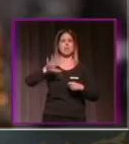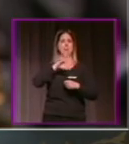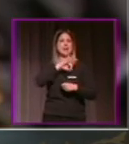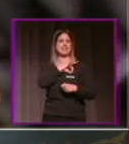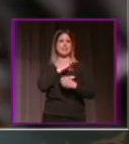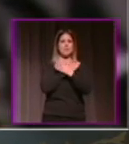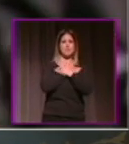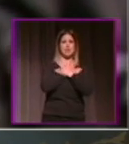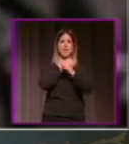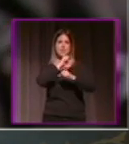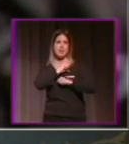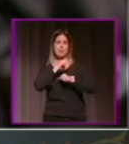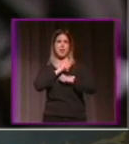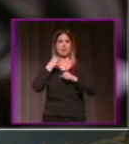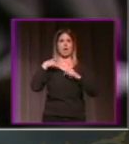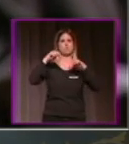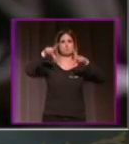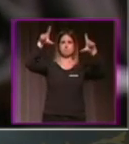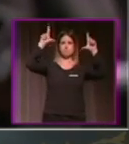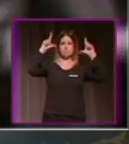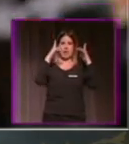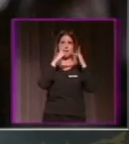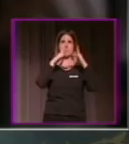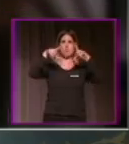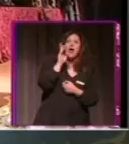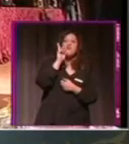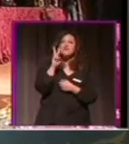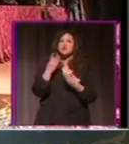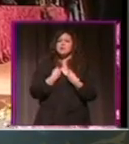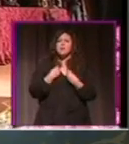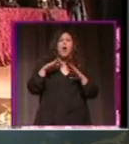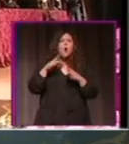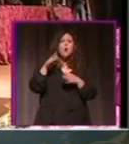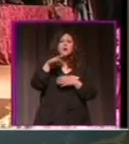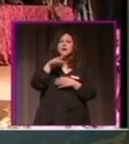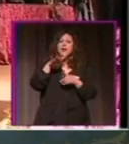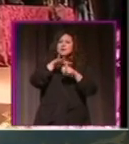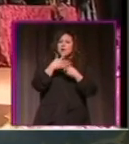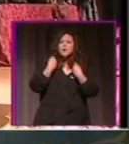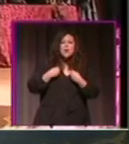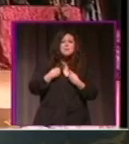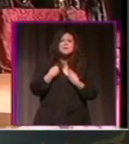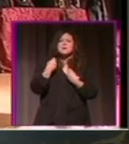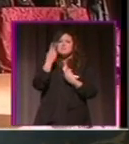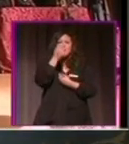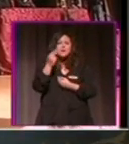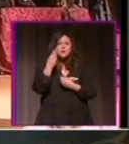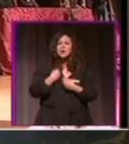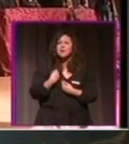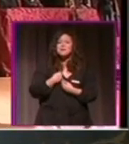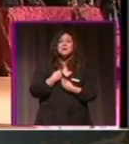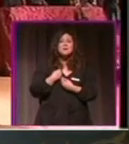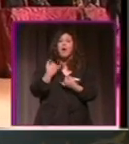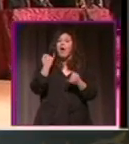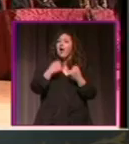una cosa son las normas sanitarias a que estamos afectos pero había otras formas de darle calidez al acto no hace falta